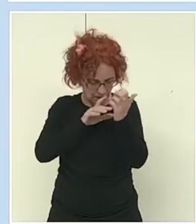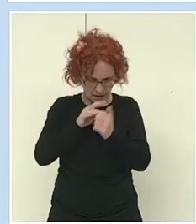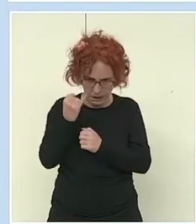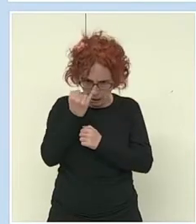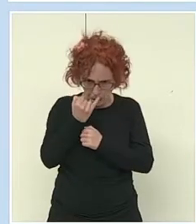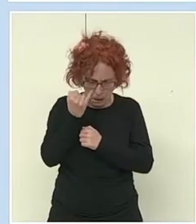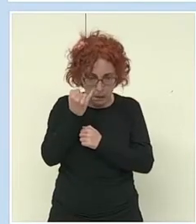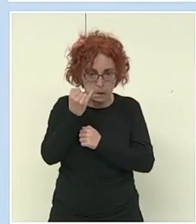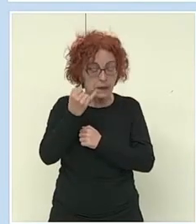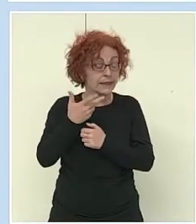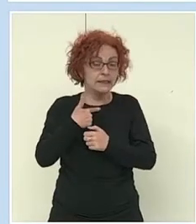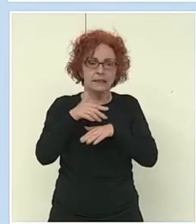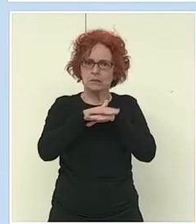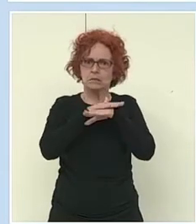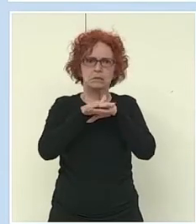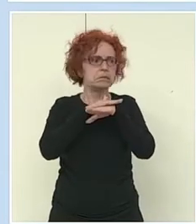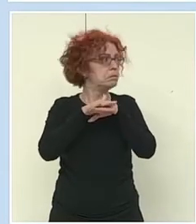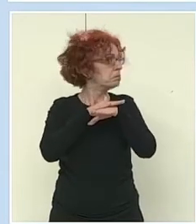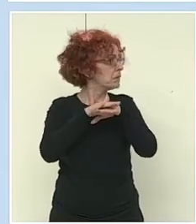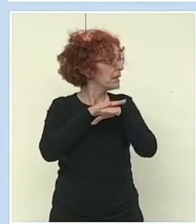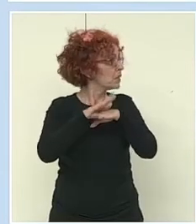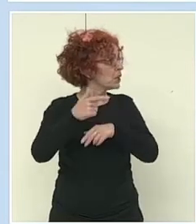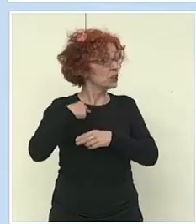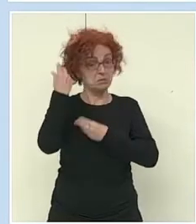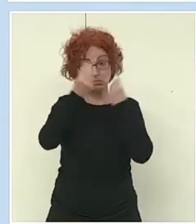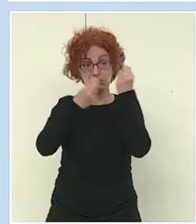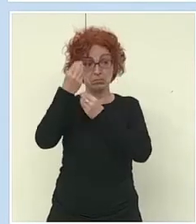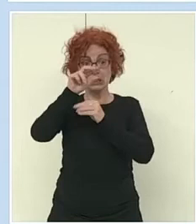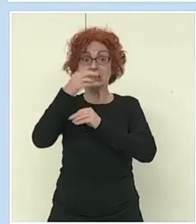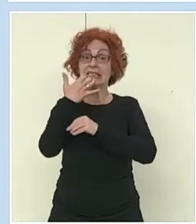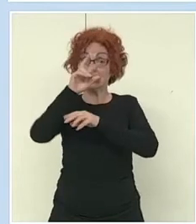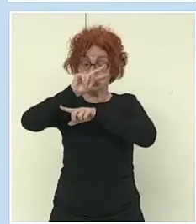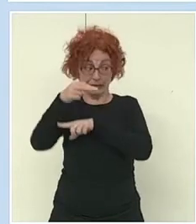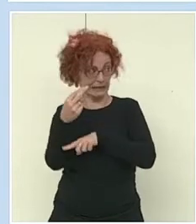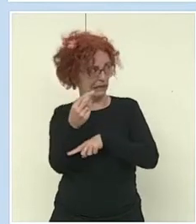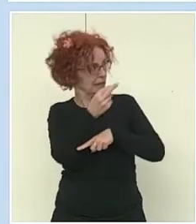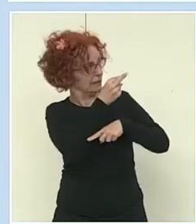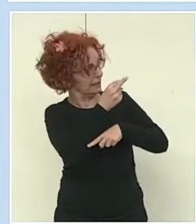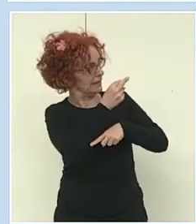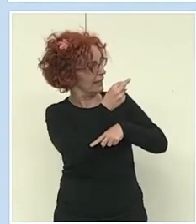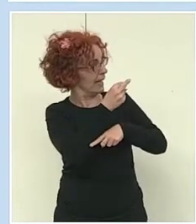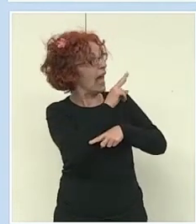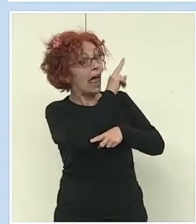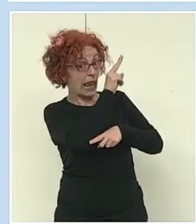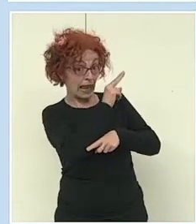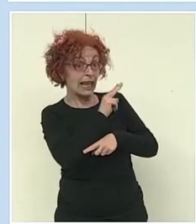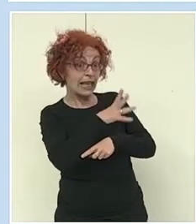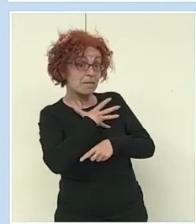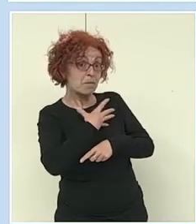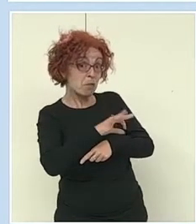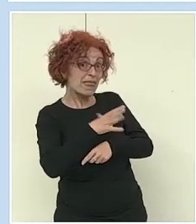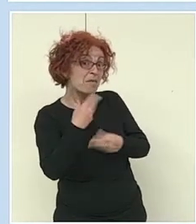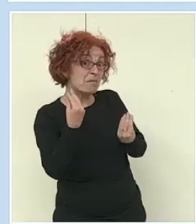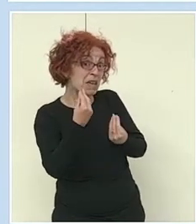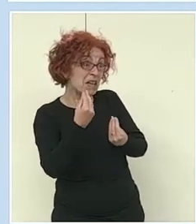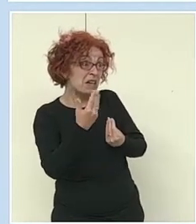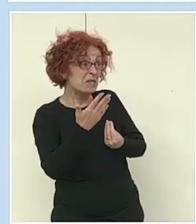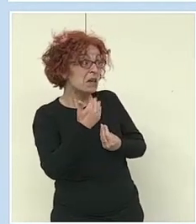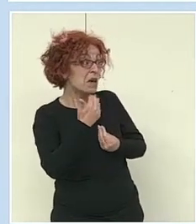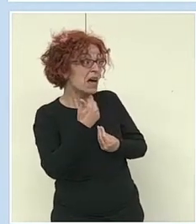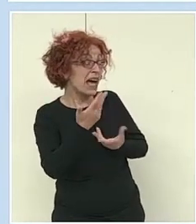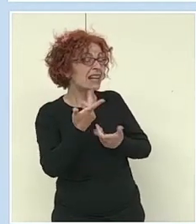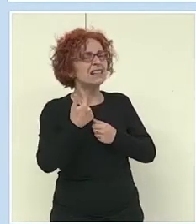Es que no veo nada, perdón. Aquí lo que es más grande es que yo voy a escuchar. A ver, poquito más. Claro. Un poquito más. ¿Qué